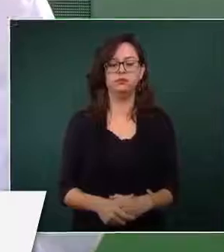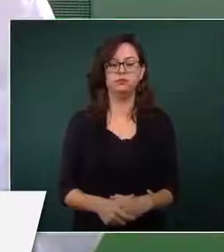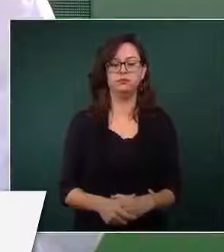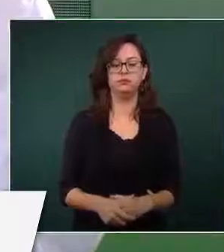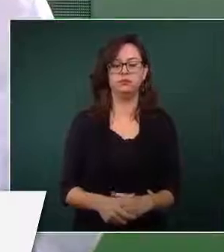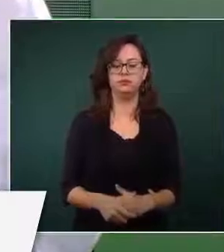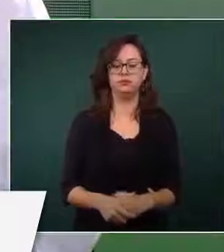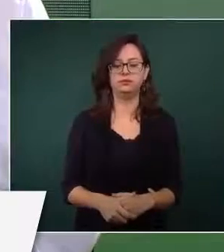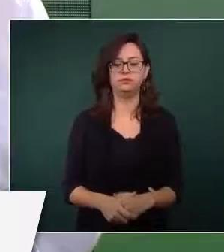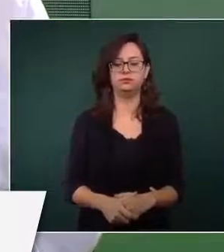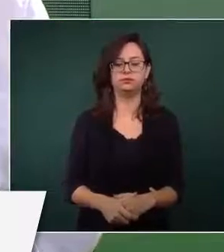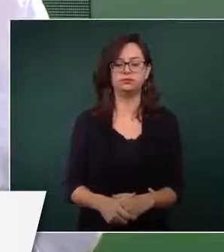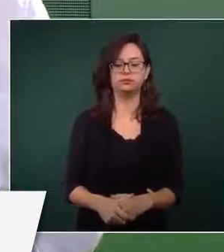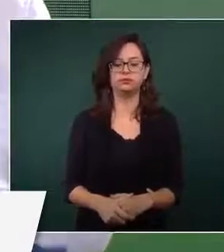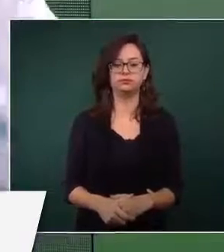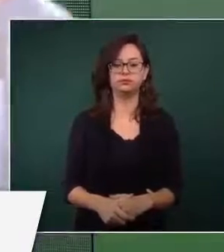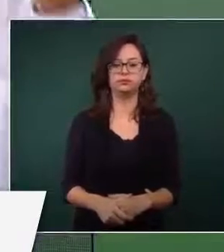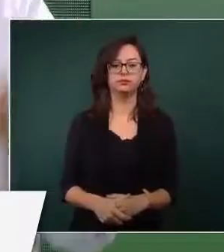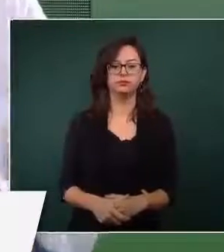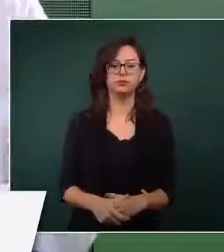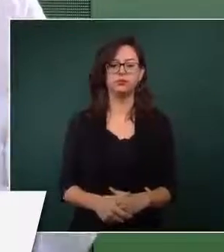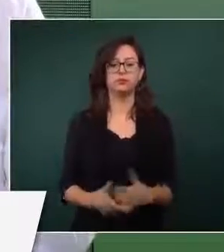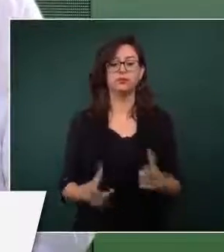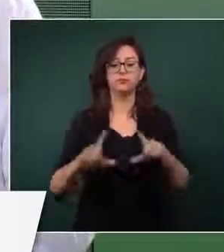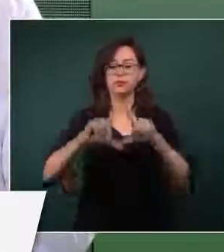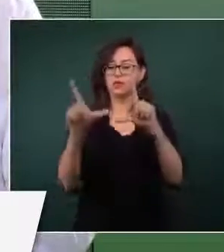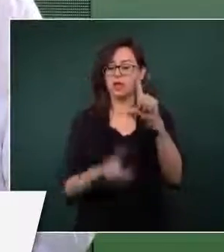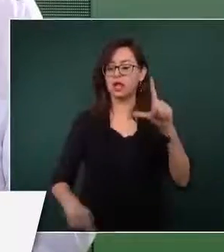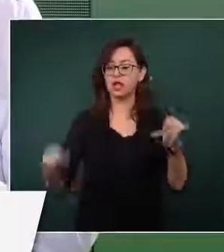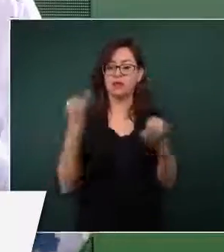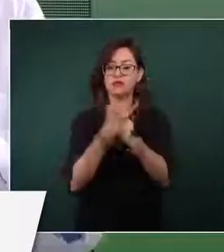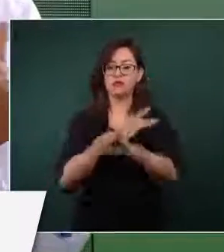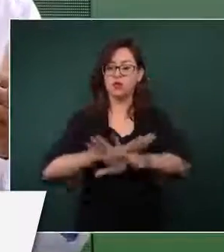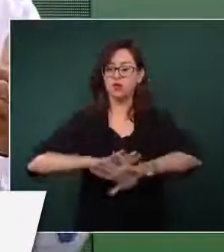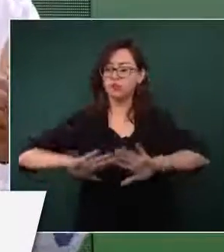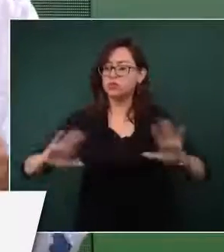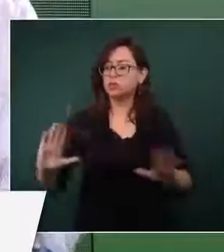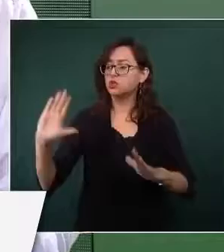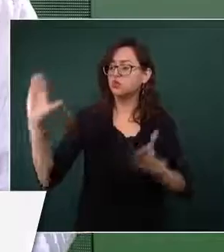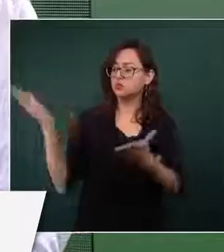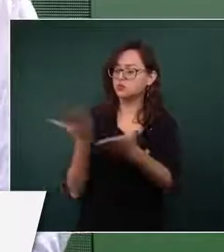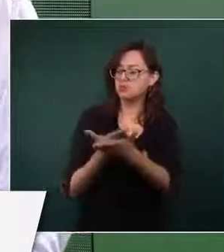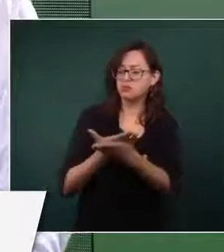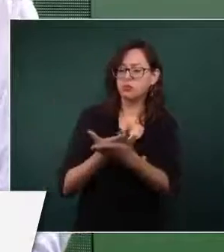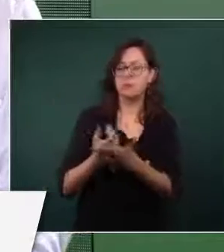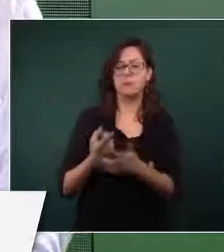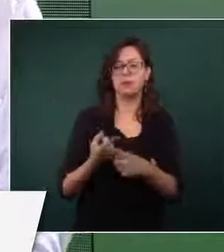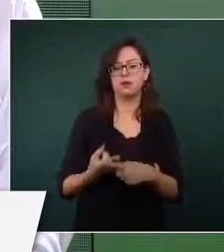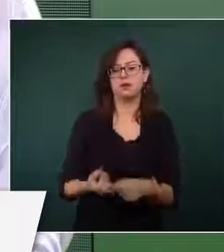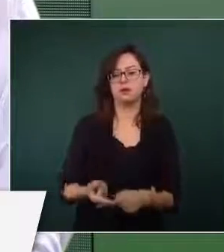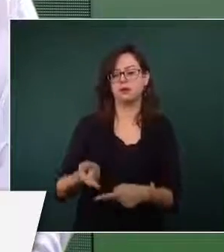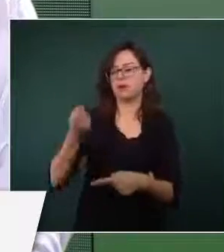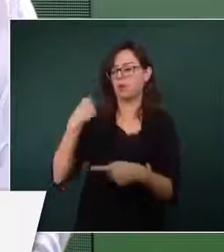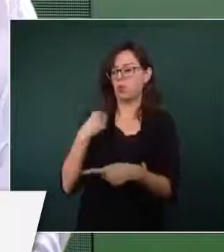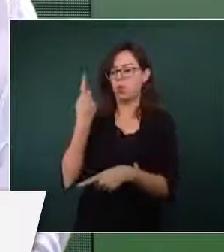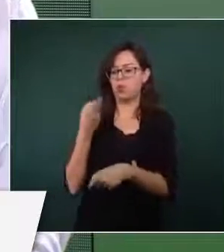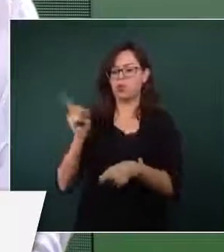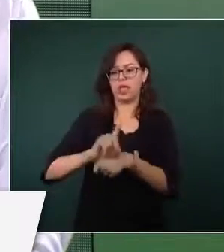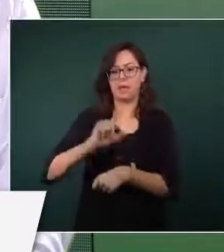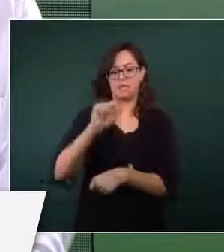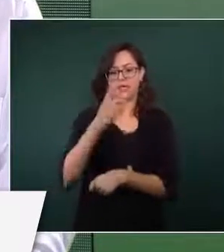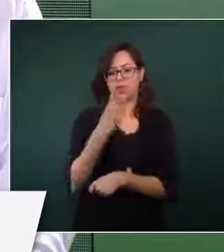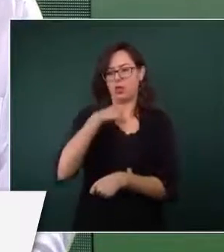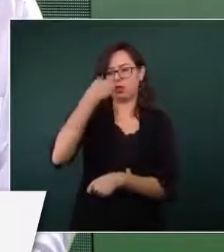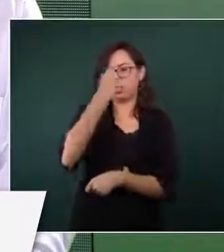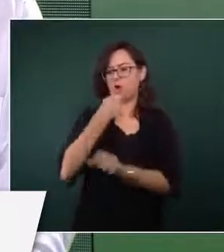que sucede en el país en las últimas 24 horas.